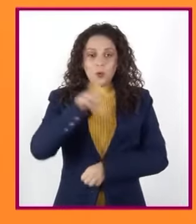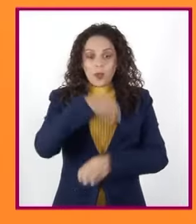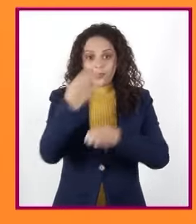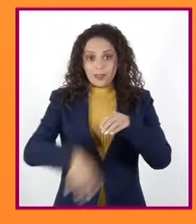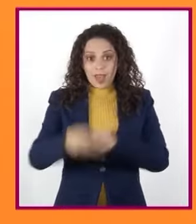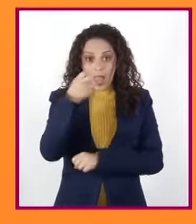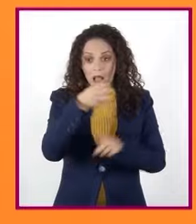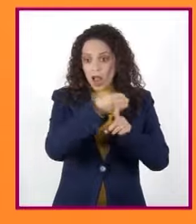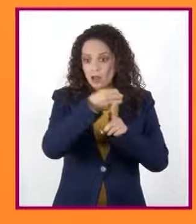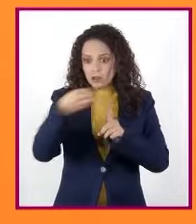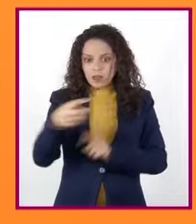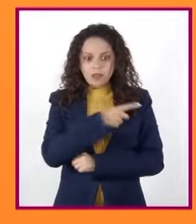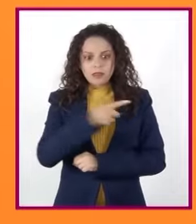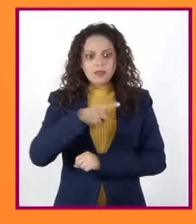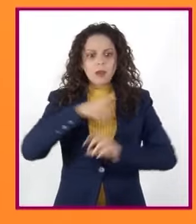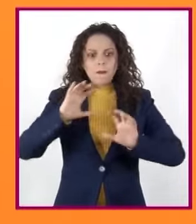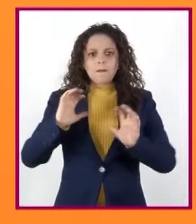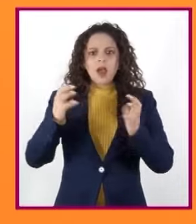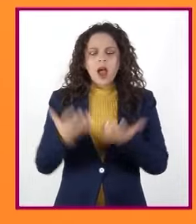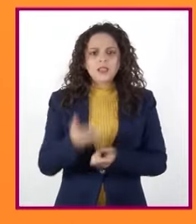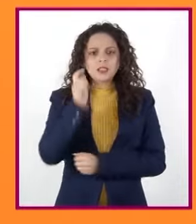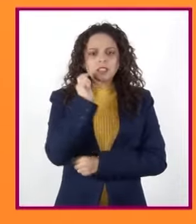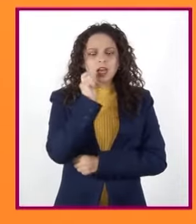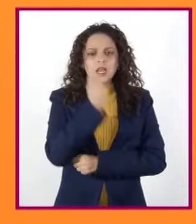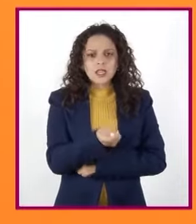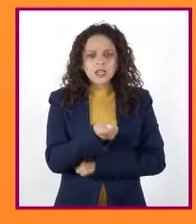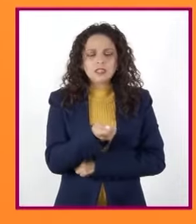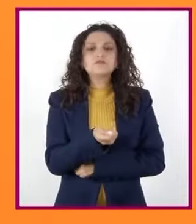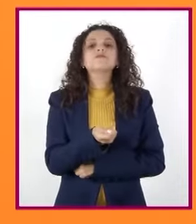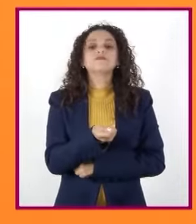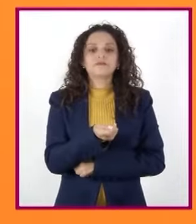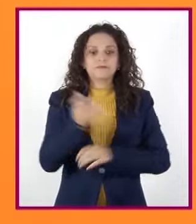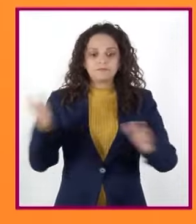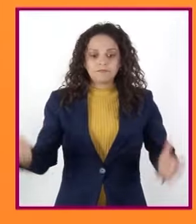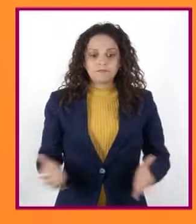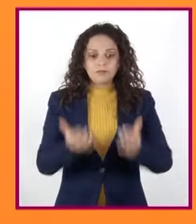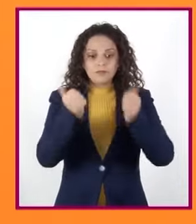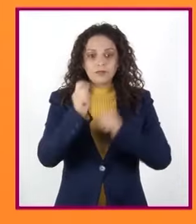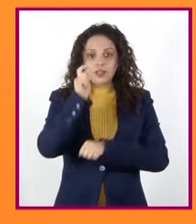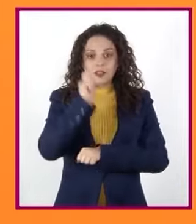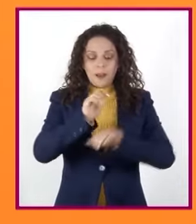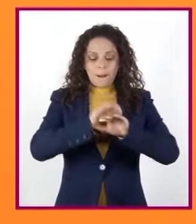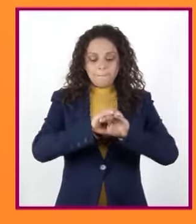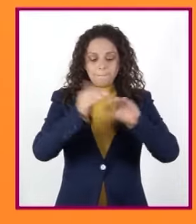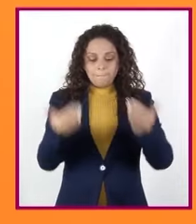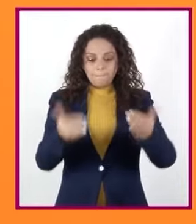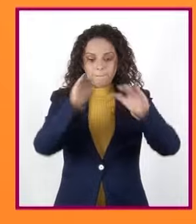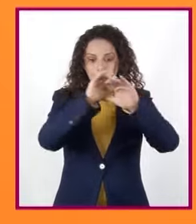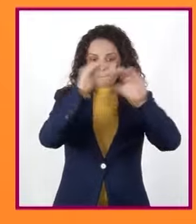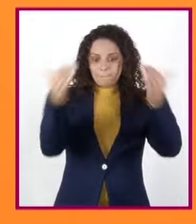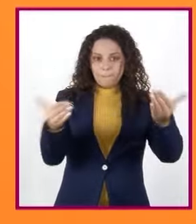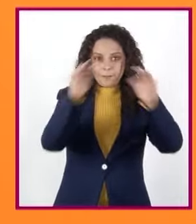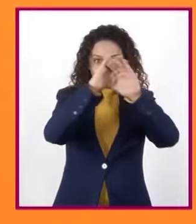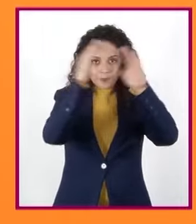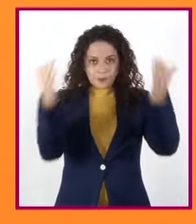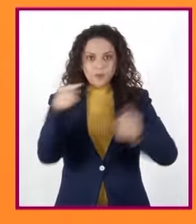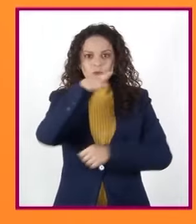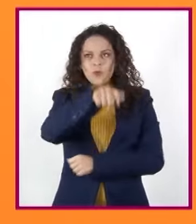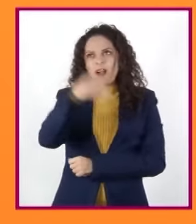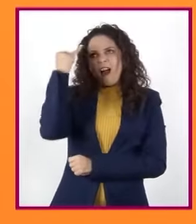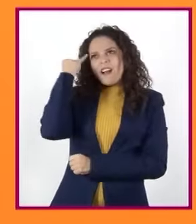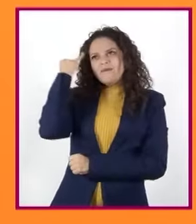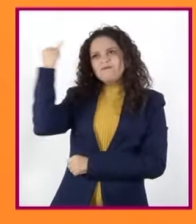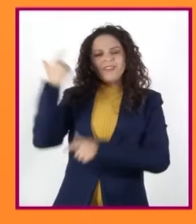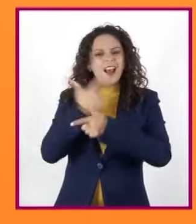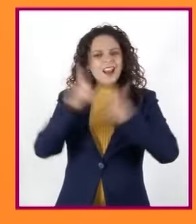deberán elaborar un esquema que recupere las características de las capas de la atmósfera. Dejen fluir su creatividad para lograr